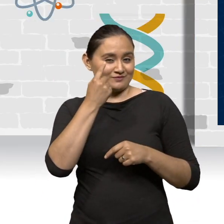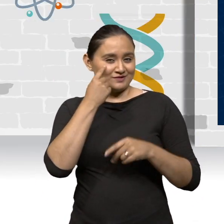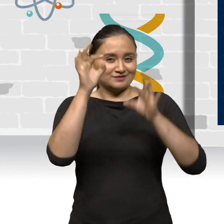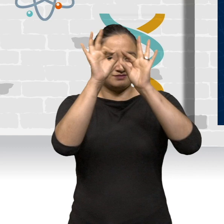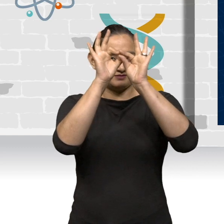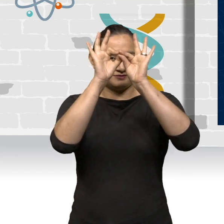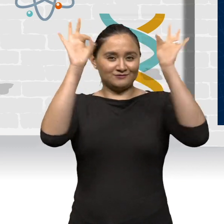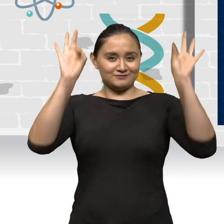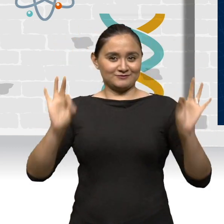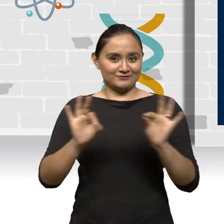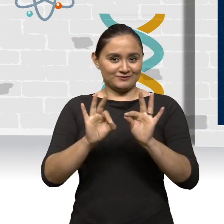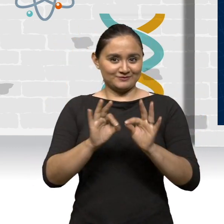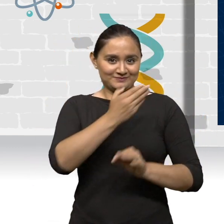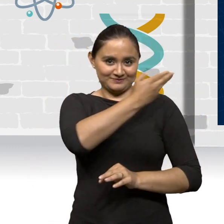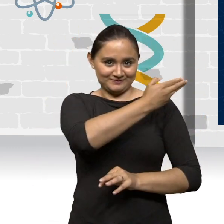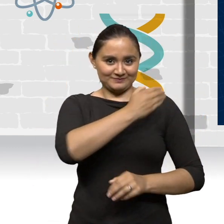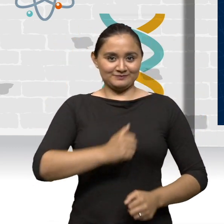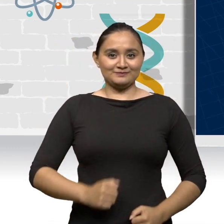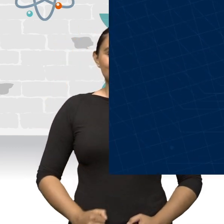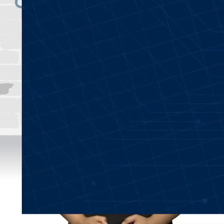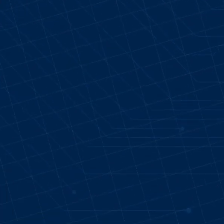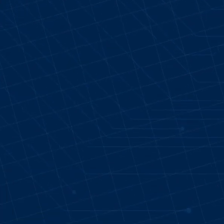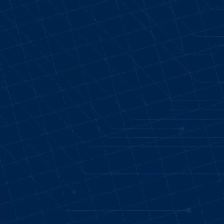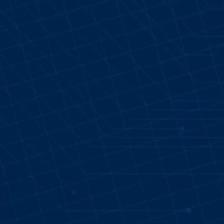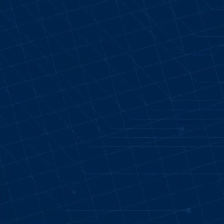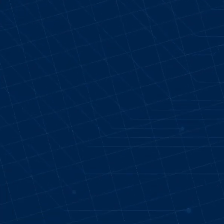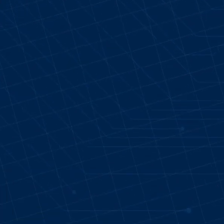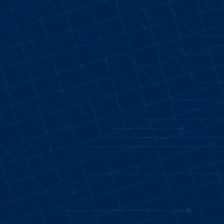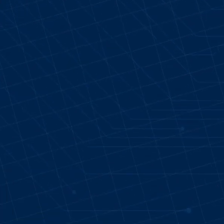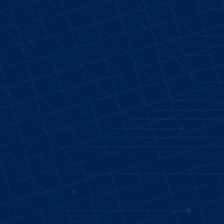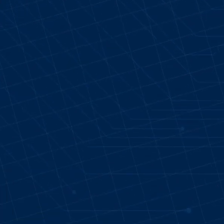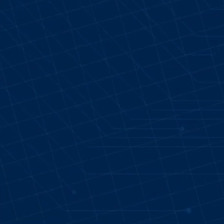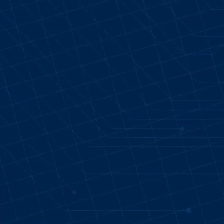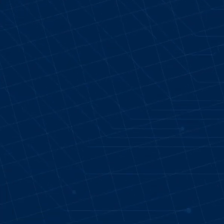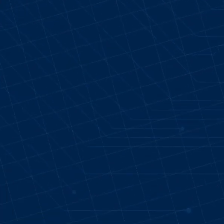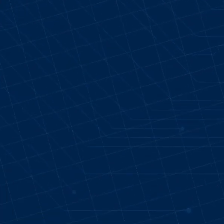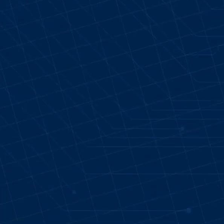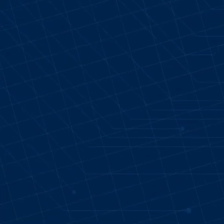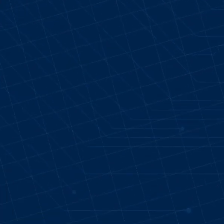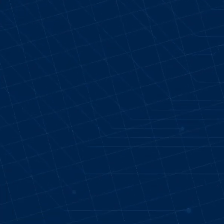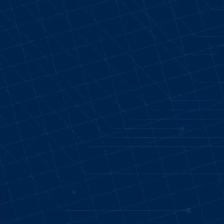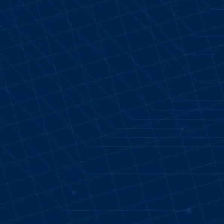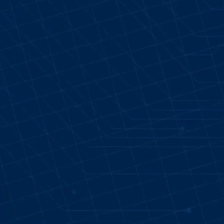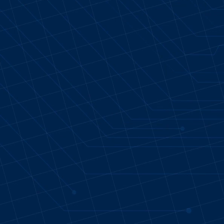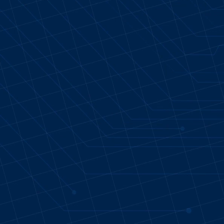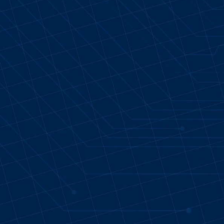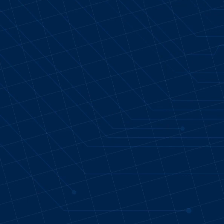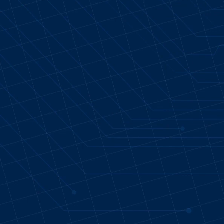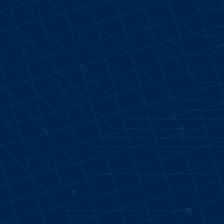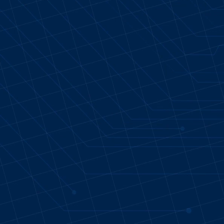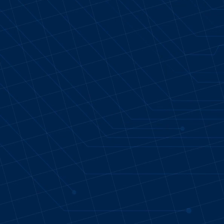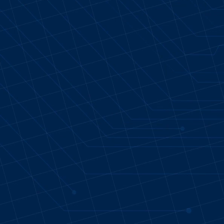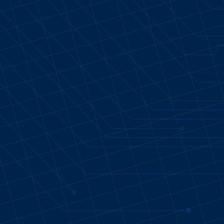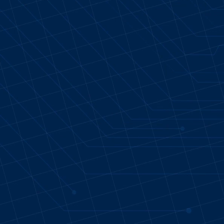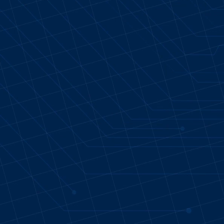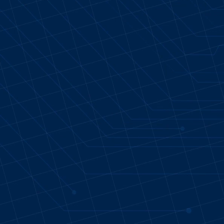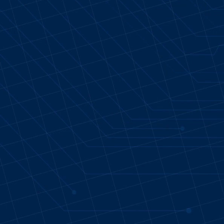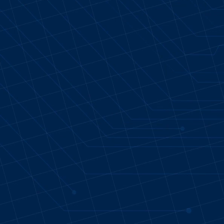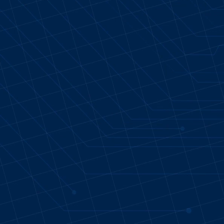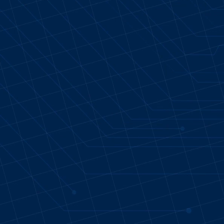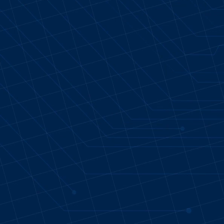obtenemos así. Velocidad media es igual a menos 48I menos 72J dividido para 0